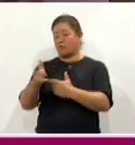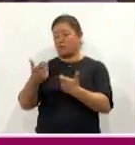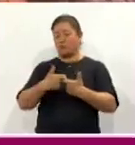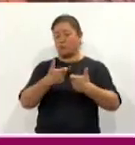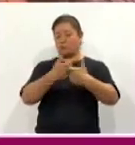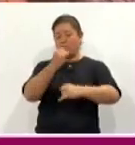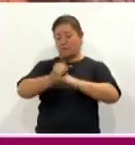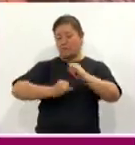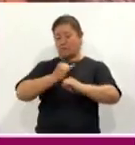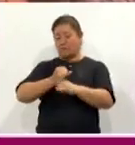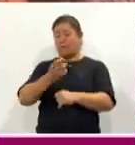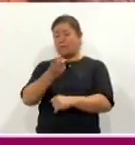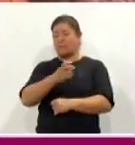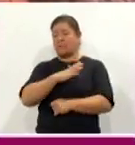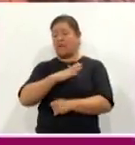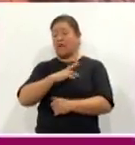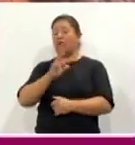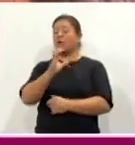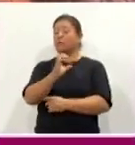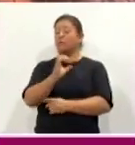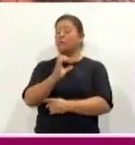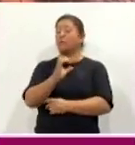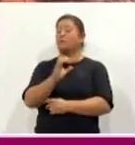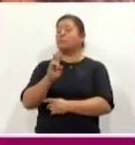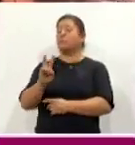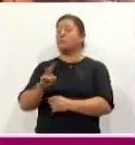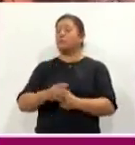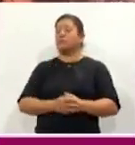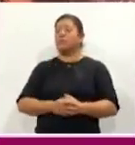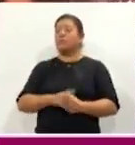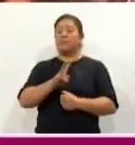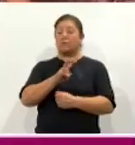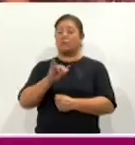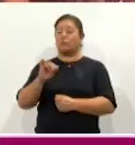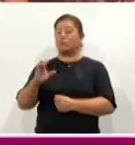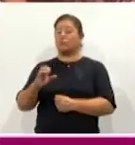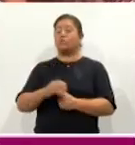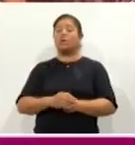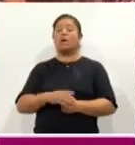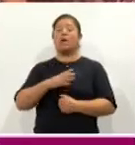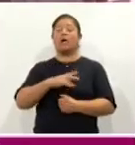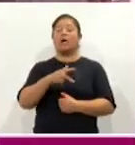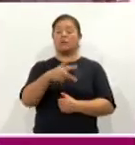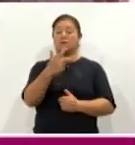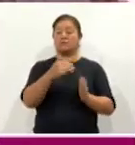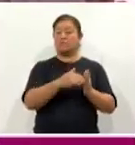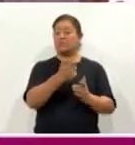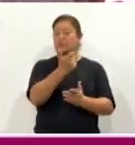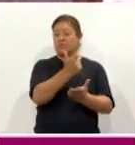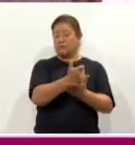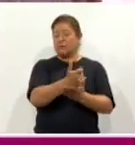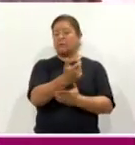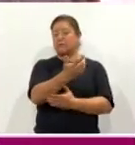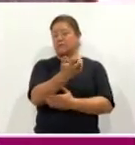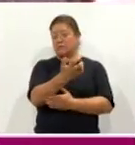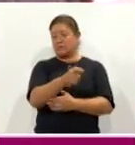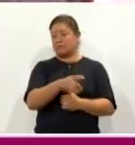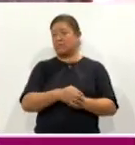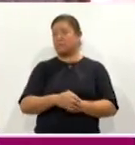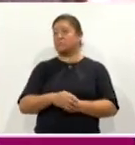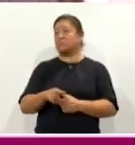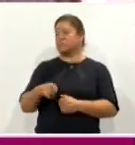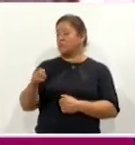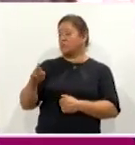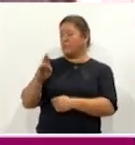internacional y el cual cuenta con valor curricular. Cabe señalar que el costo normal es de 13.500 pesos. En su momento, la becaria del